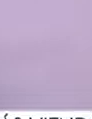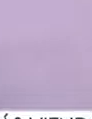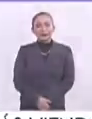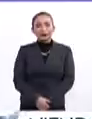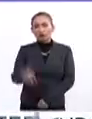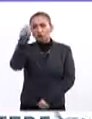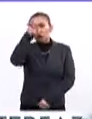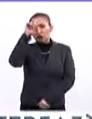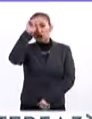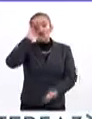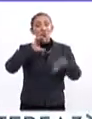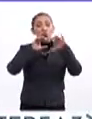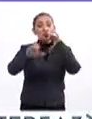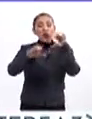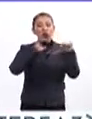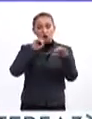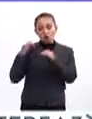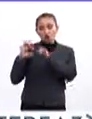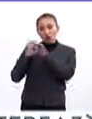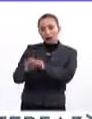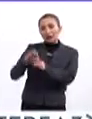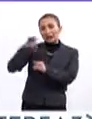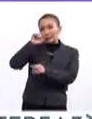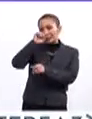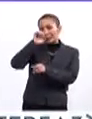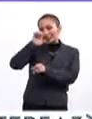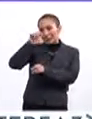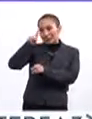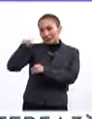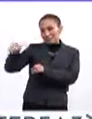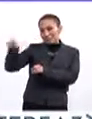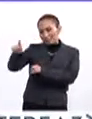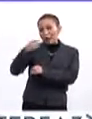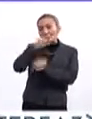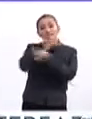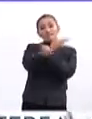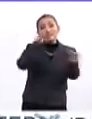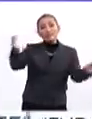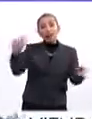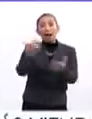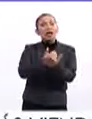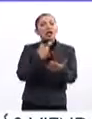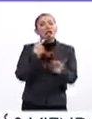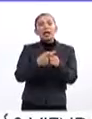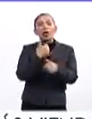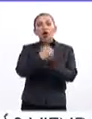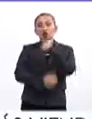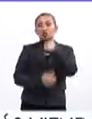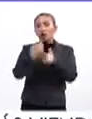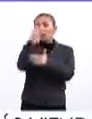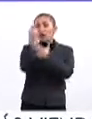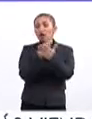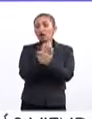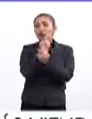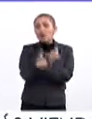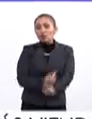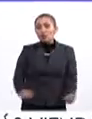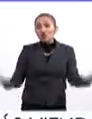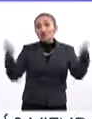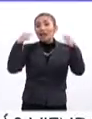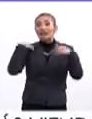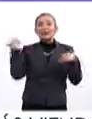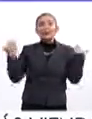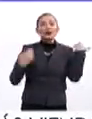El Consejo de la Comunicación, en colaboración con la Secretaría de Educación Pública, anunciaron a los ganadores del concurso de dibujo infantil